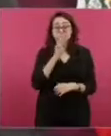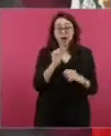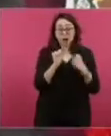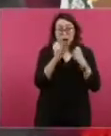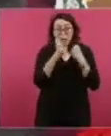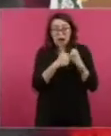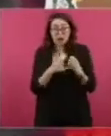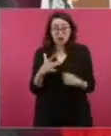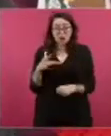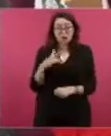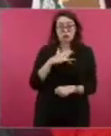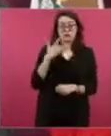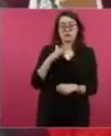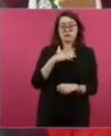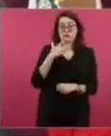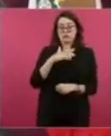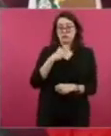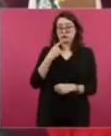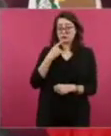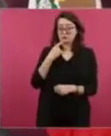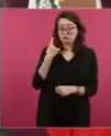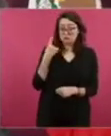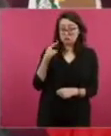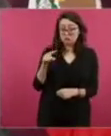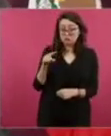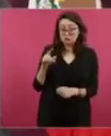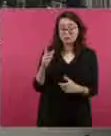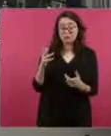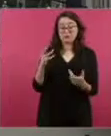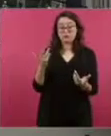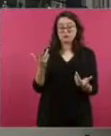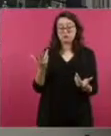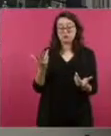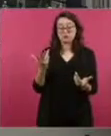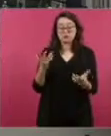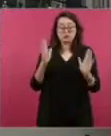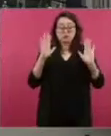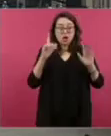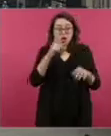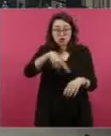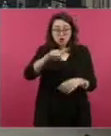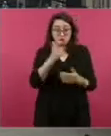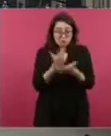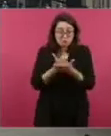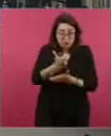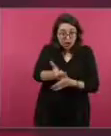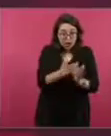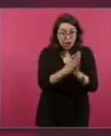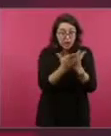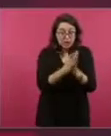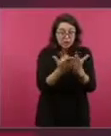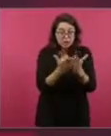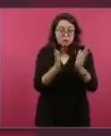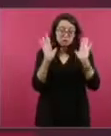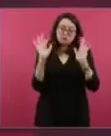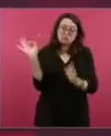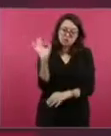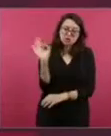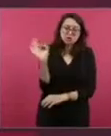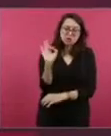hacer libros los